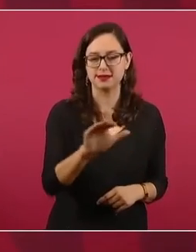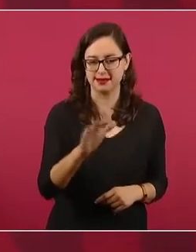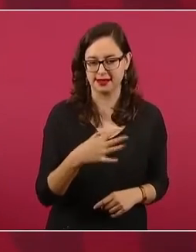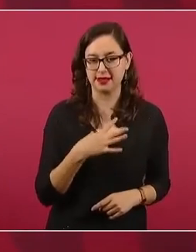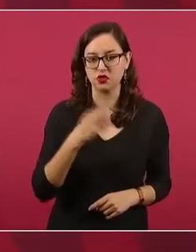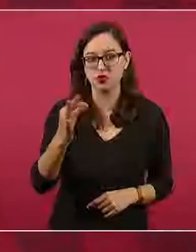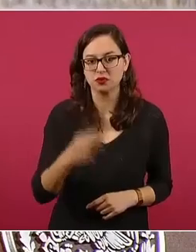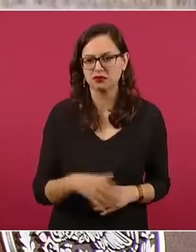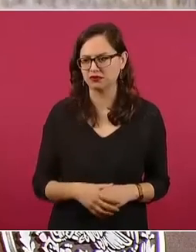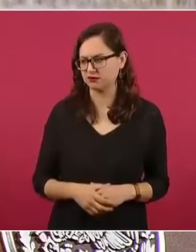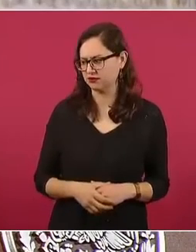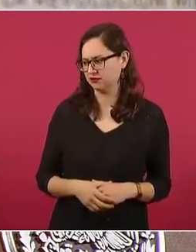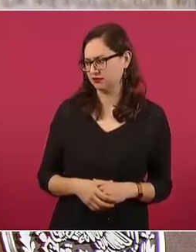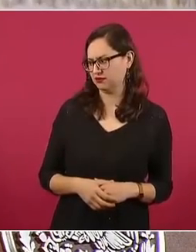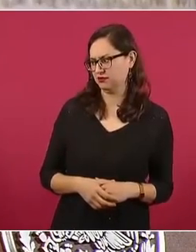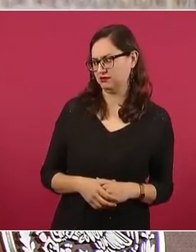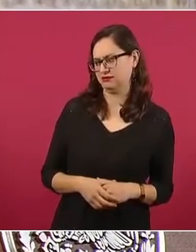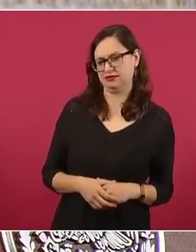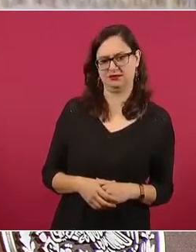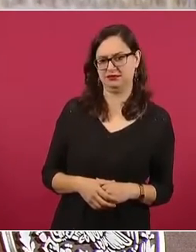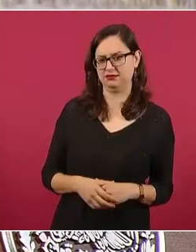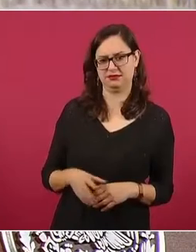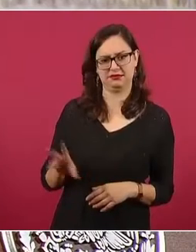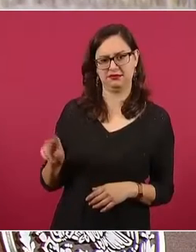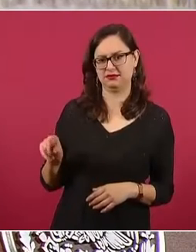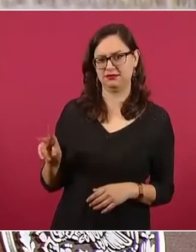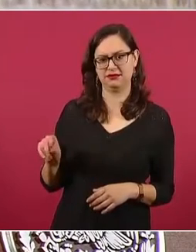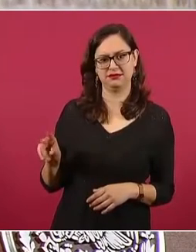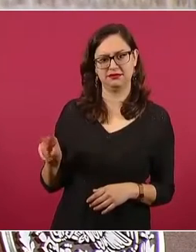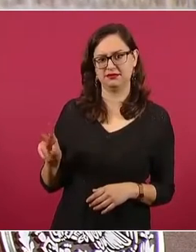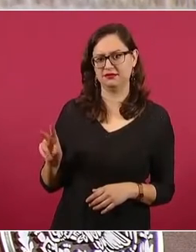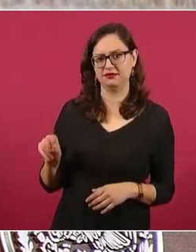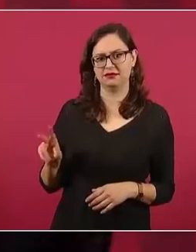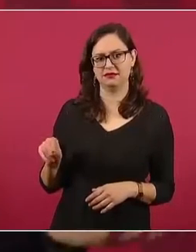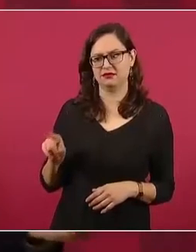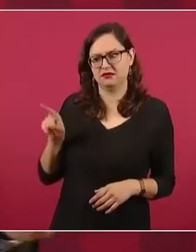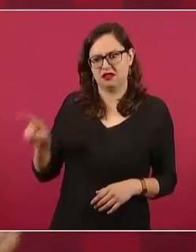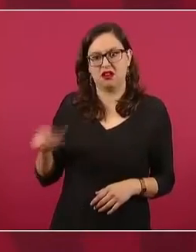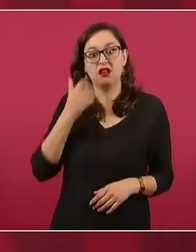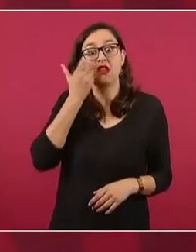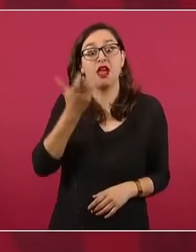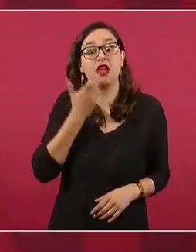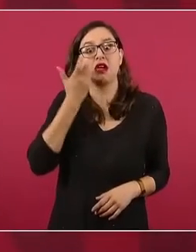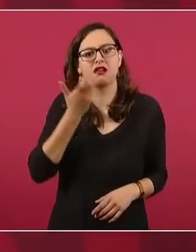no sale, la asamblea dice no, este no. ¿Por qué? ¿Quiere?